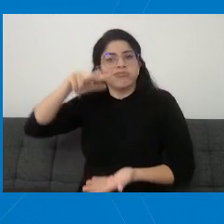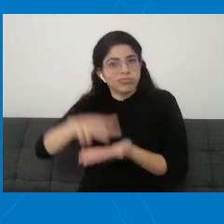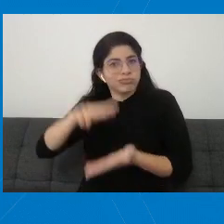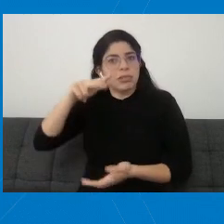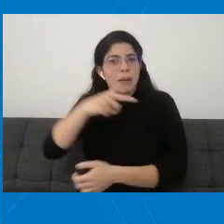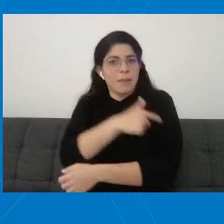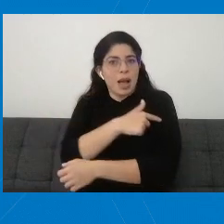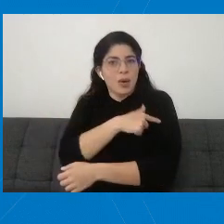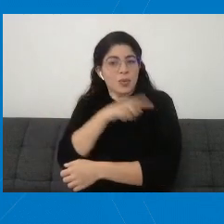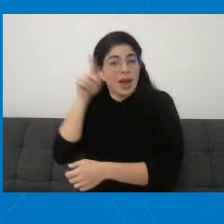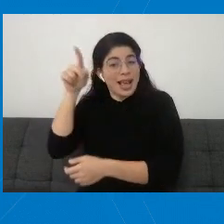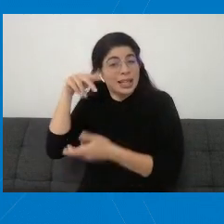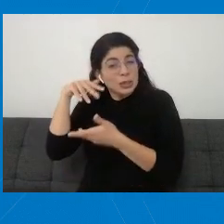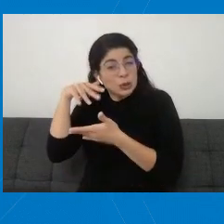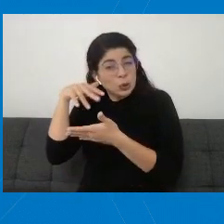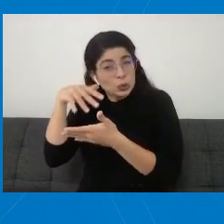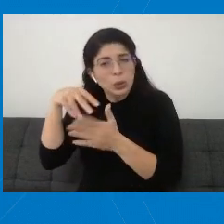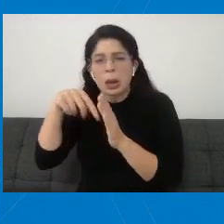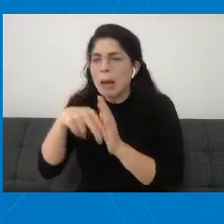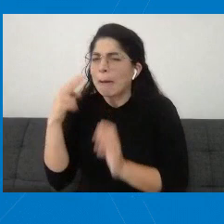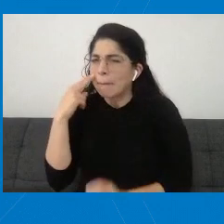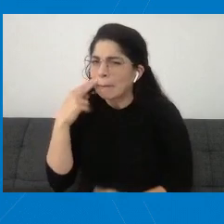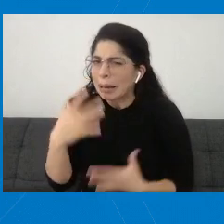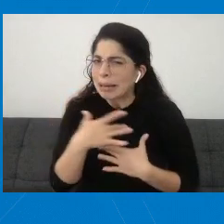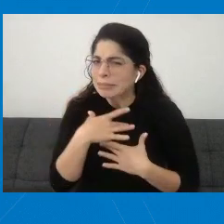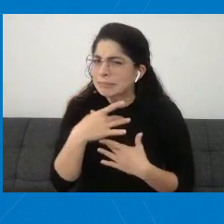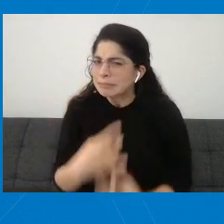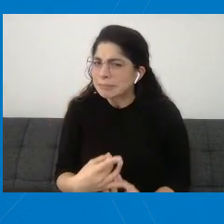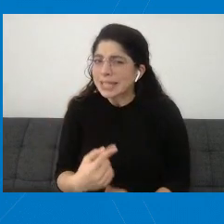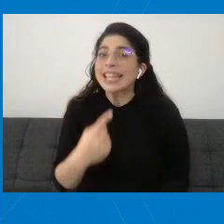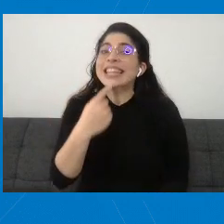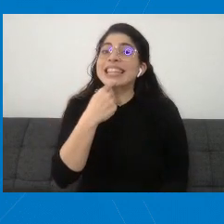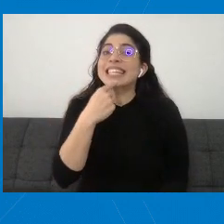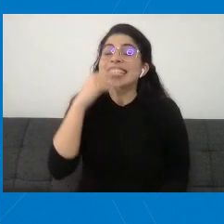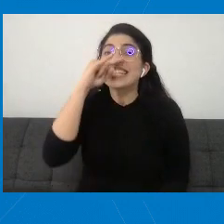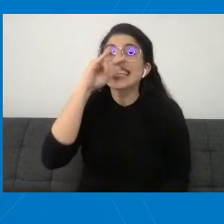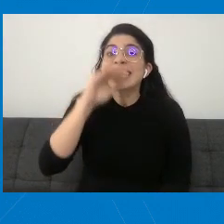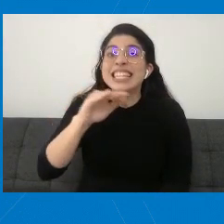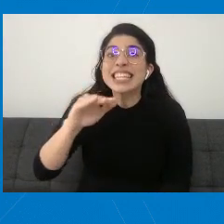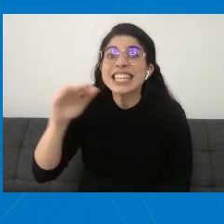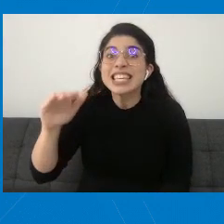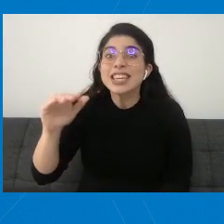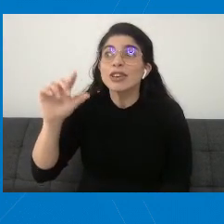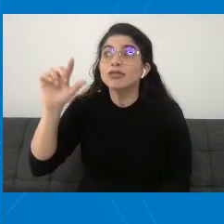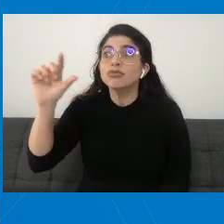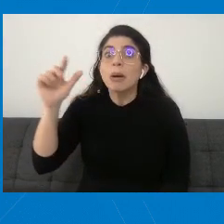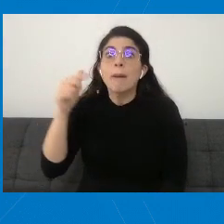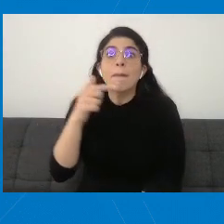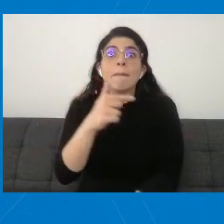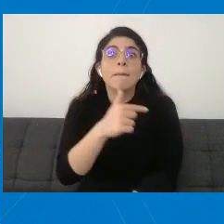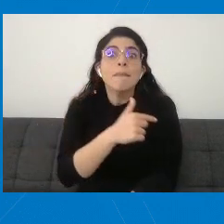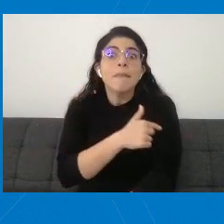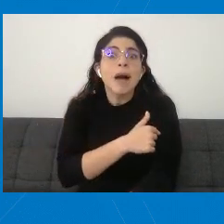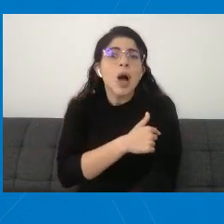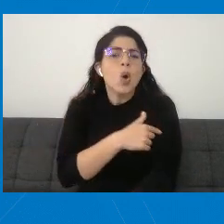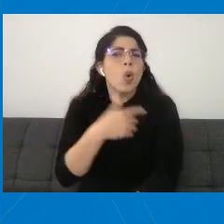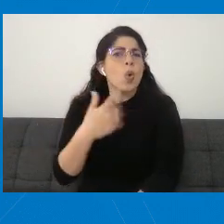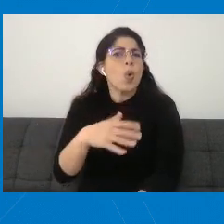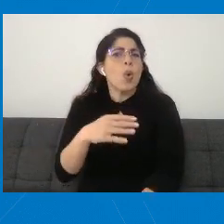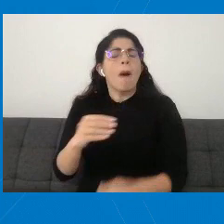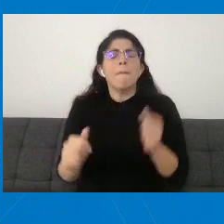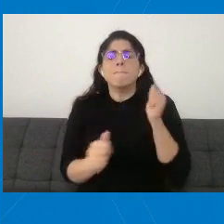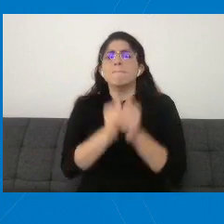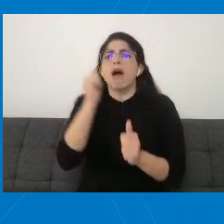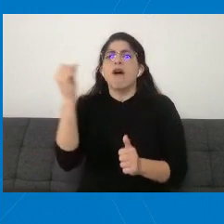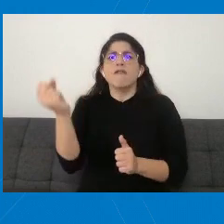que demuestran, vean qué interesante, los niños responden a la vacuna de una manera más vigorosa